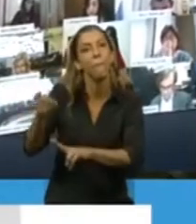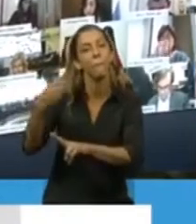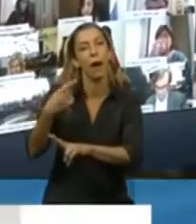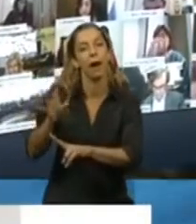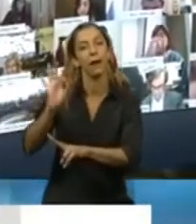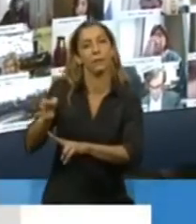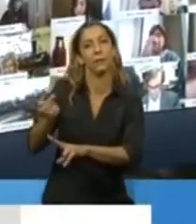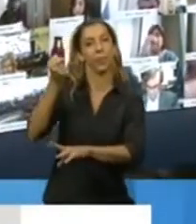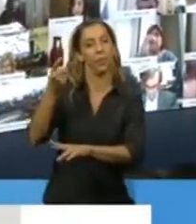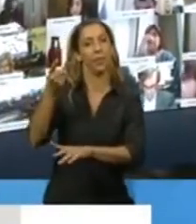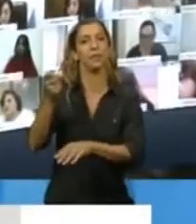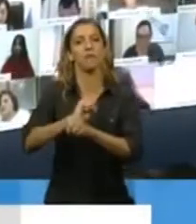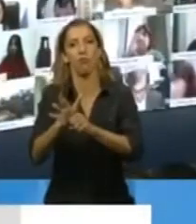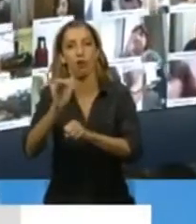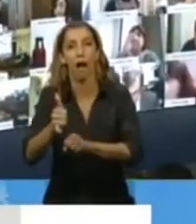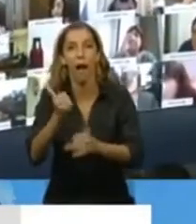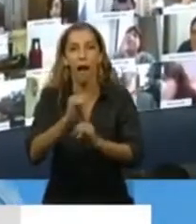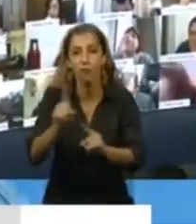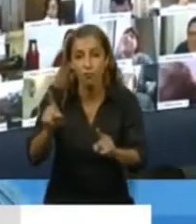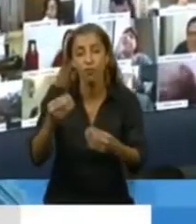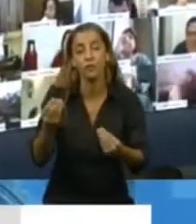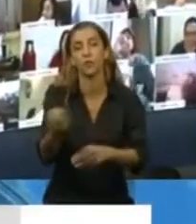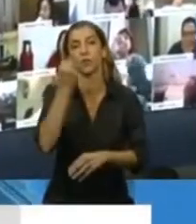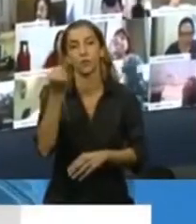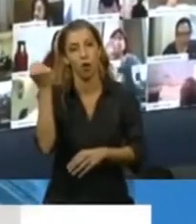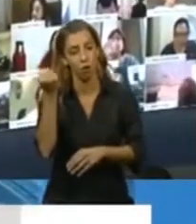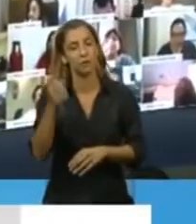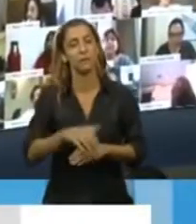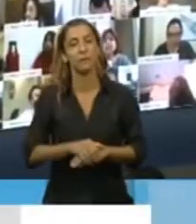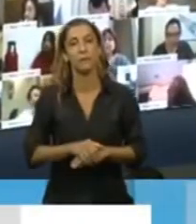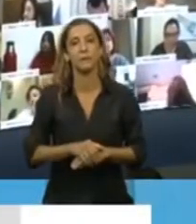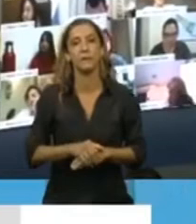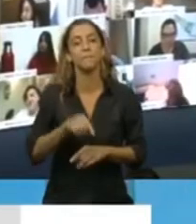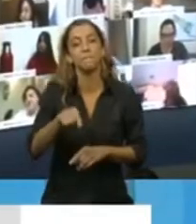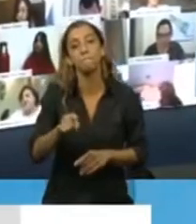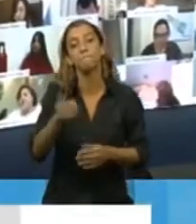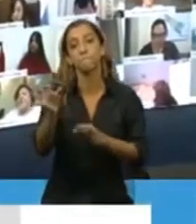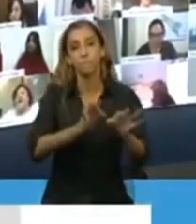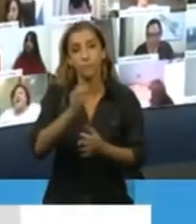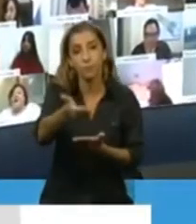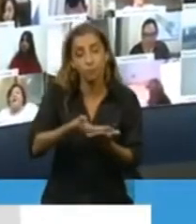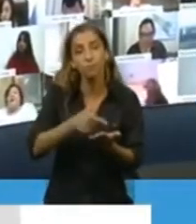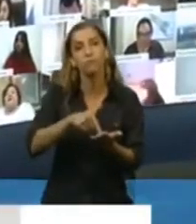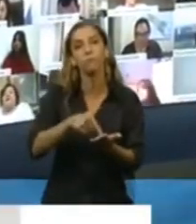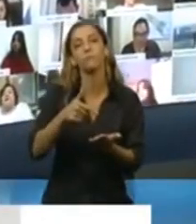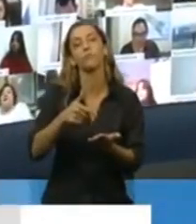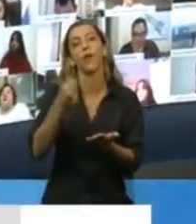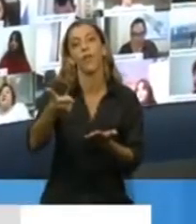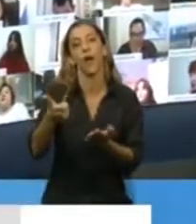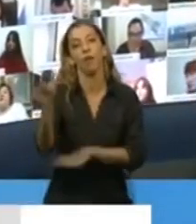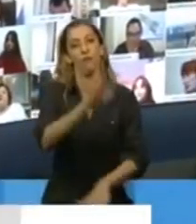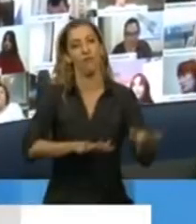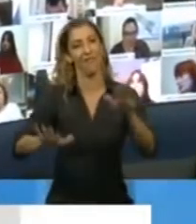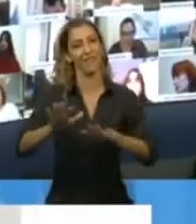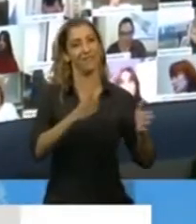obligatoria. Creo que es un proyecto ordenador que, en el caso de esta pandemia, de esta naturaleza que